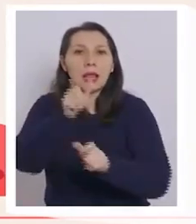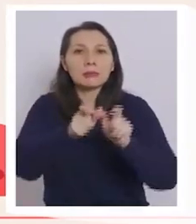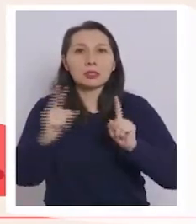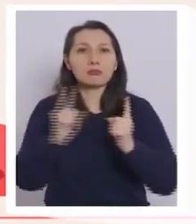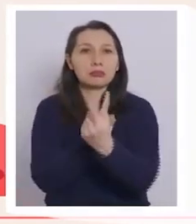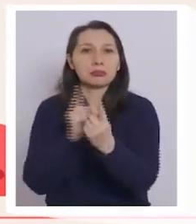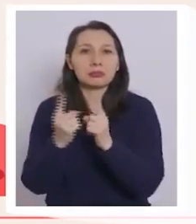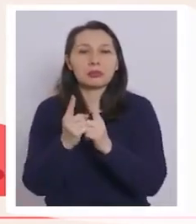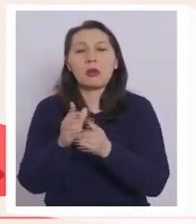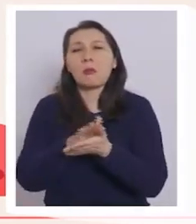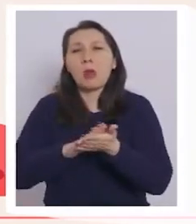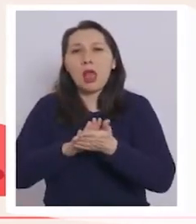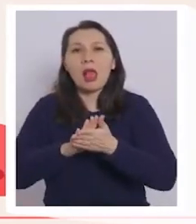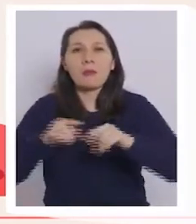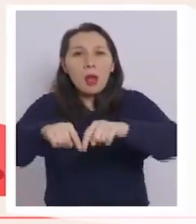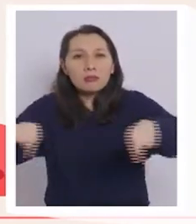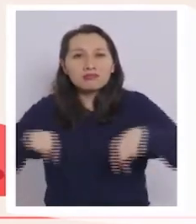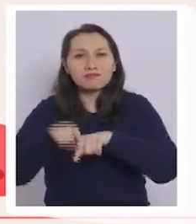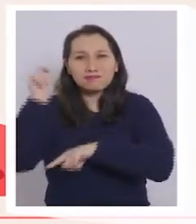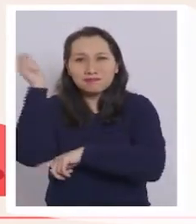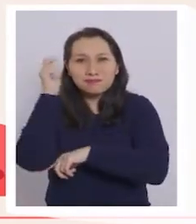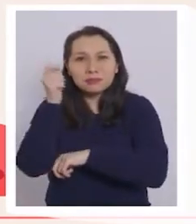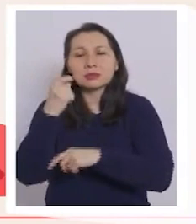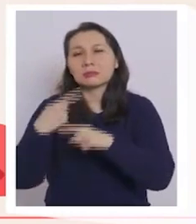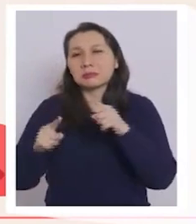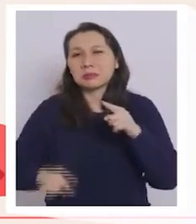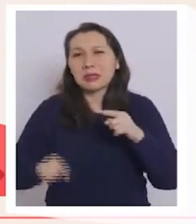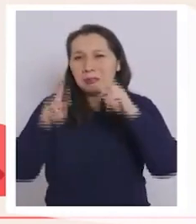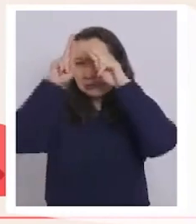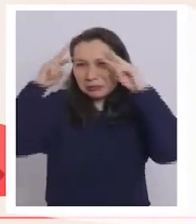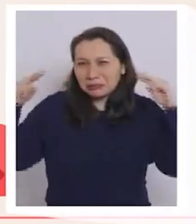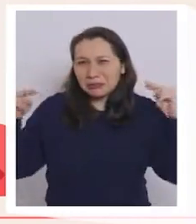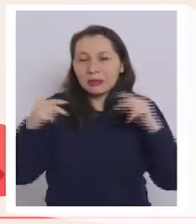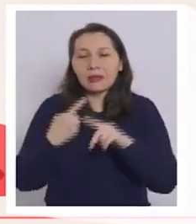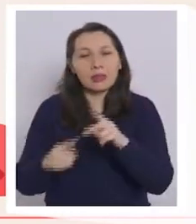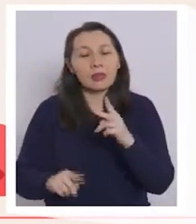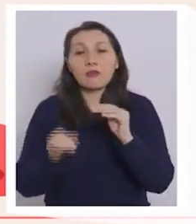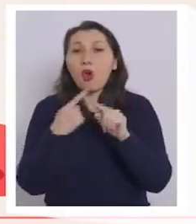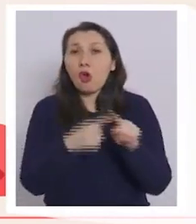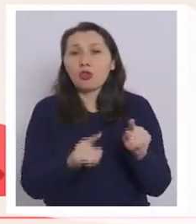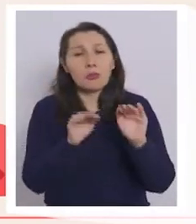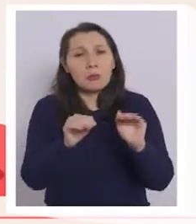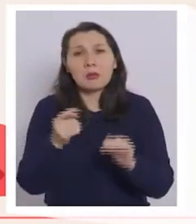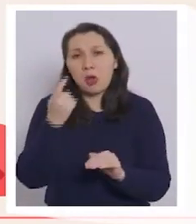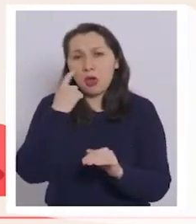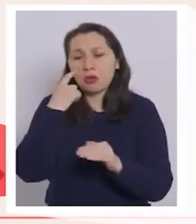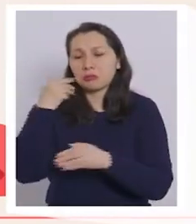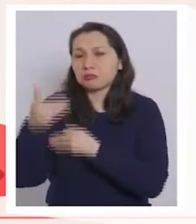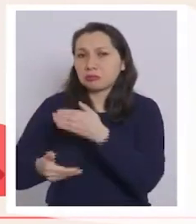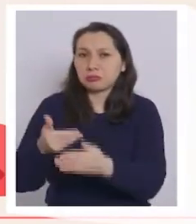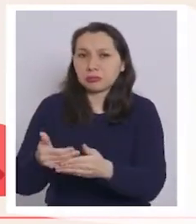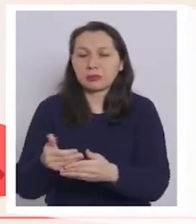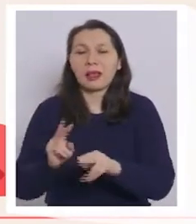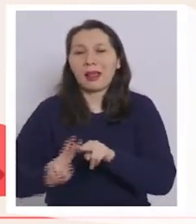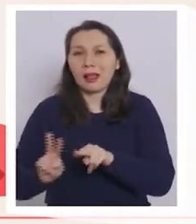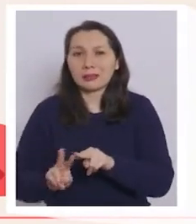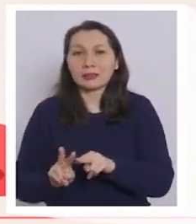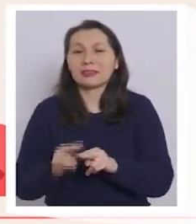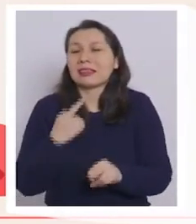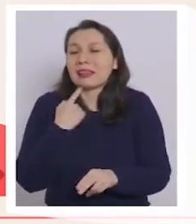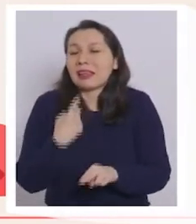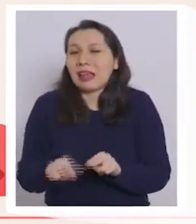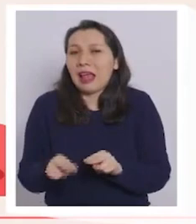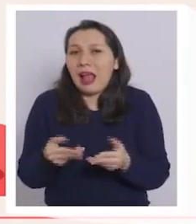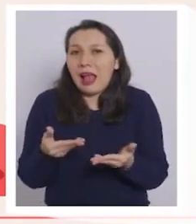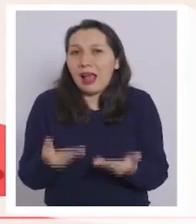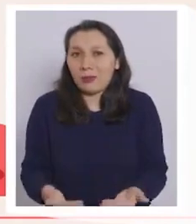Las fondas, ramadas y similares. El resto de las medidas va a seguir exactamente tal como las conocemos. ¿Qué es lo que vamos a